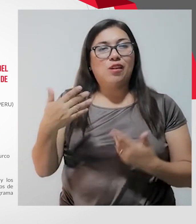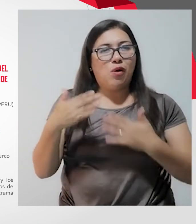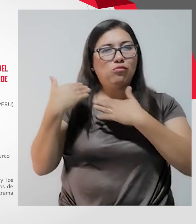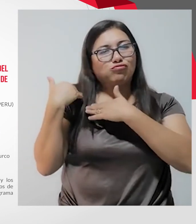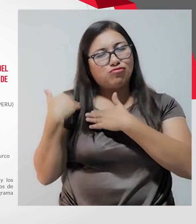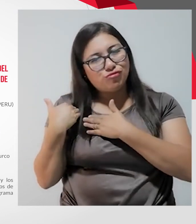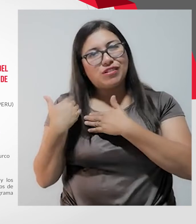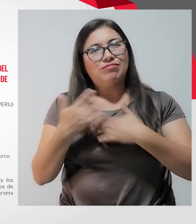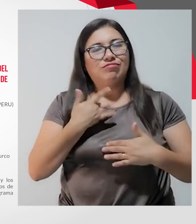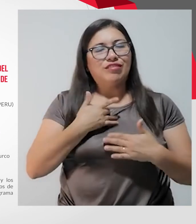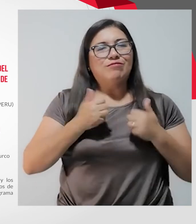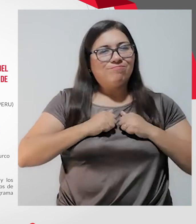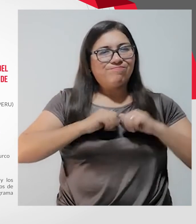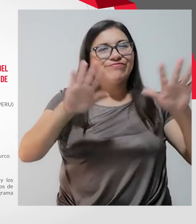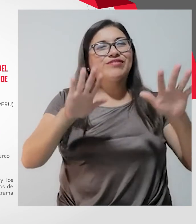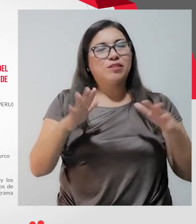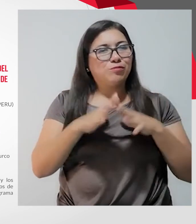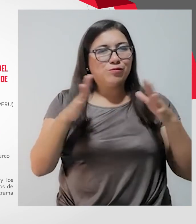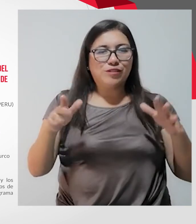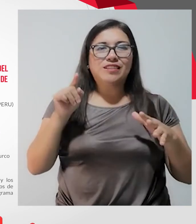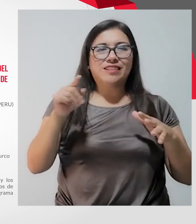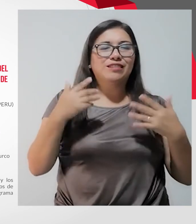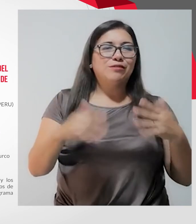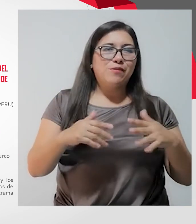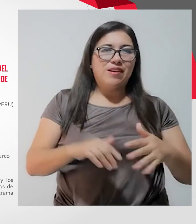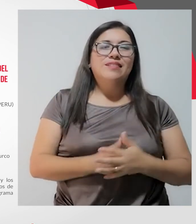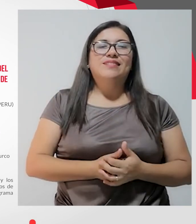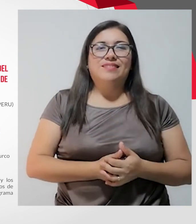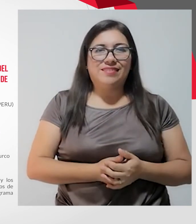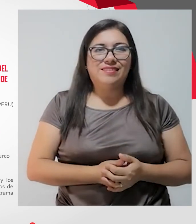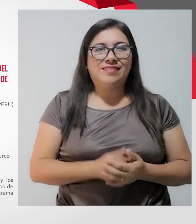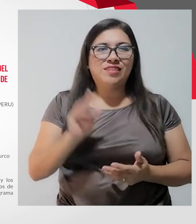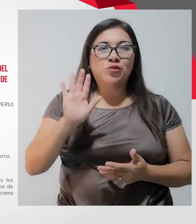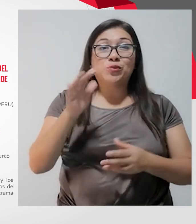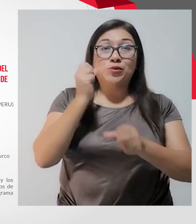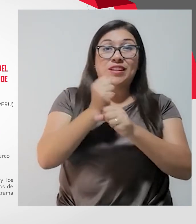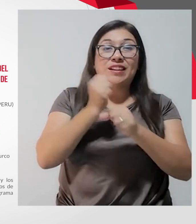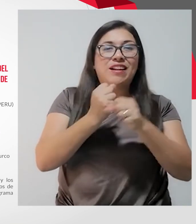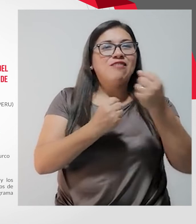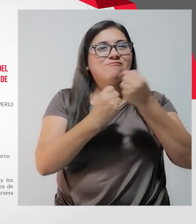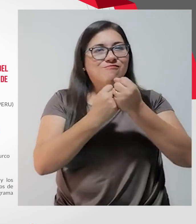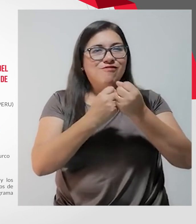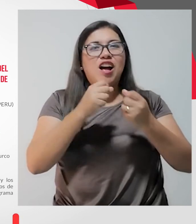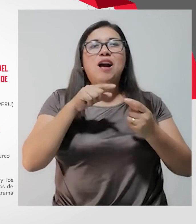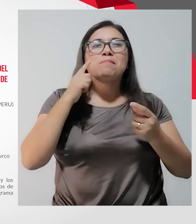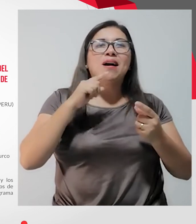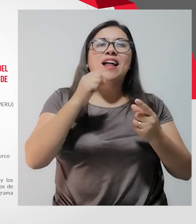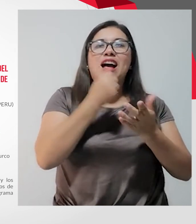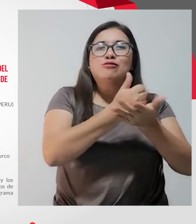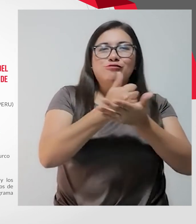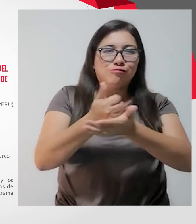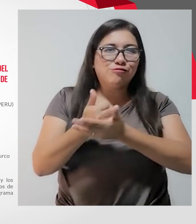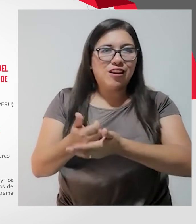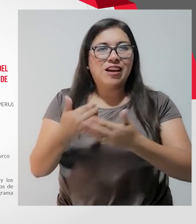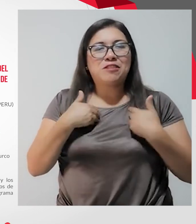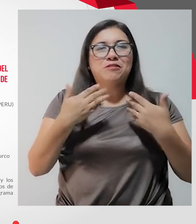comprometida y muy entregada a justamente este trabajo social. He tenido